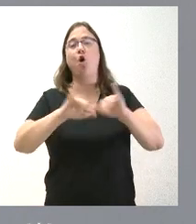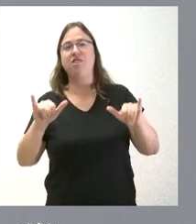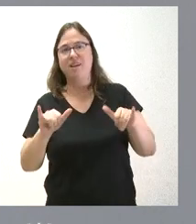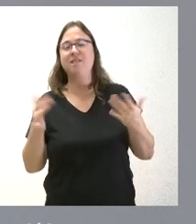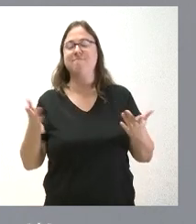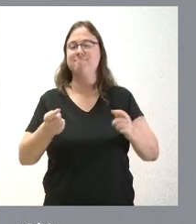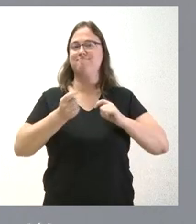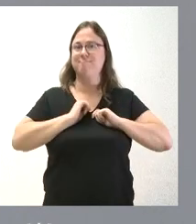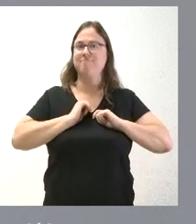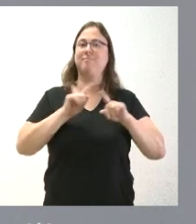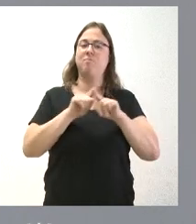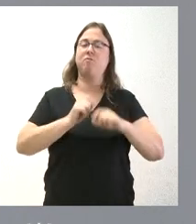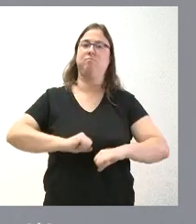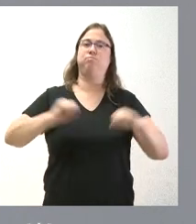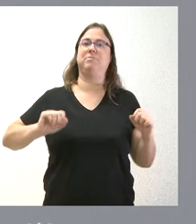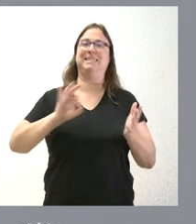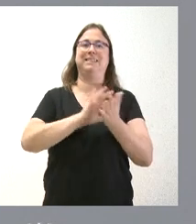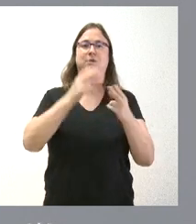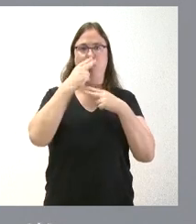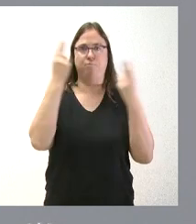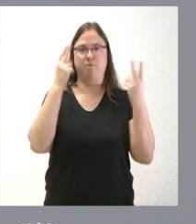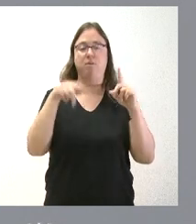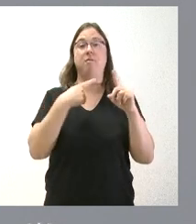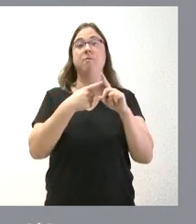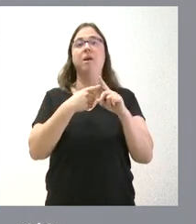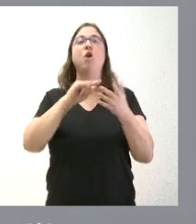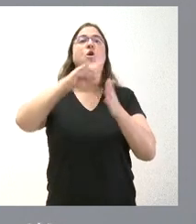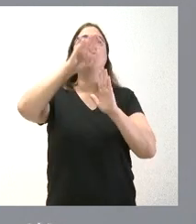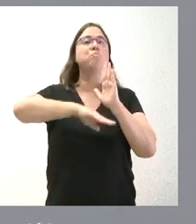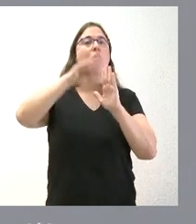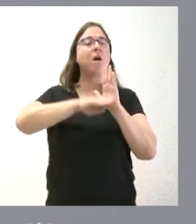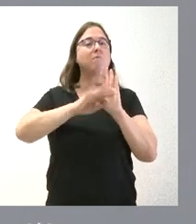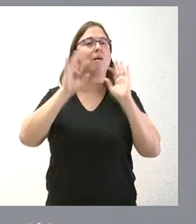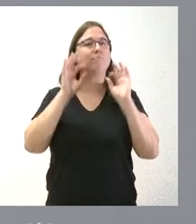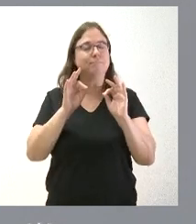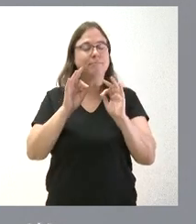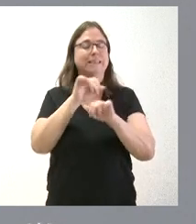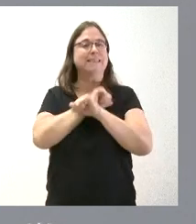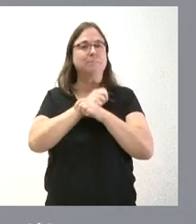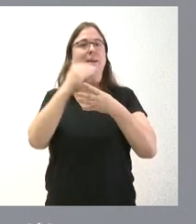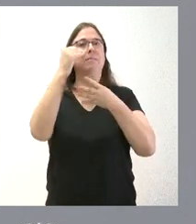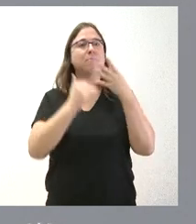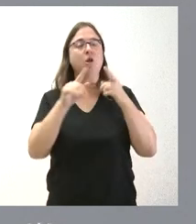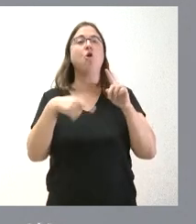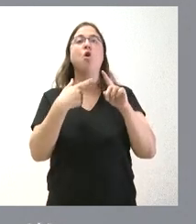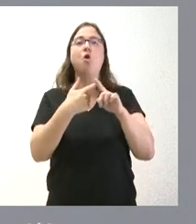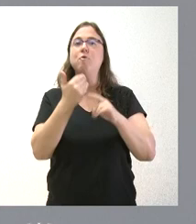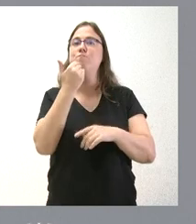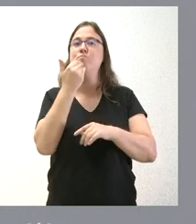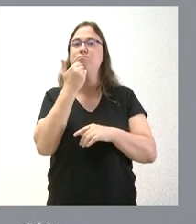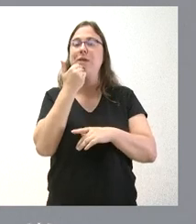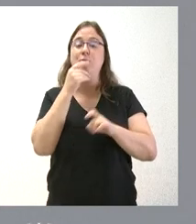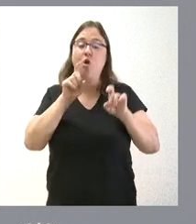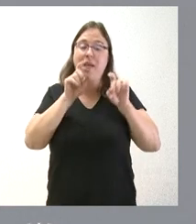nos ha permitido fortalecer los servicios públicos, plantear un programa de reducción de listas de espera o plantear, por ejemplo, la extensión de la